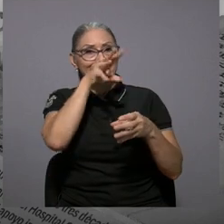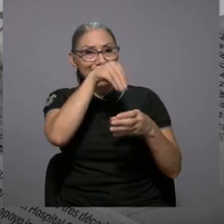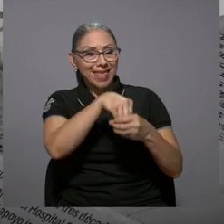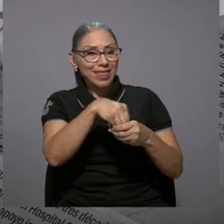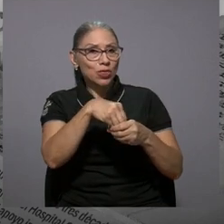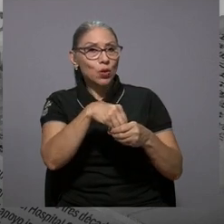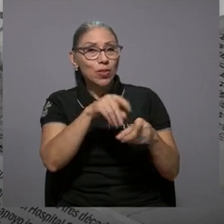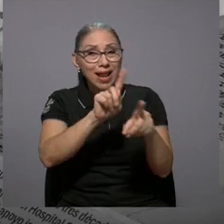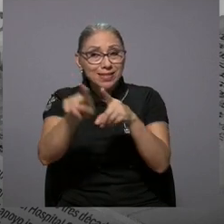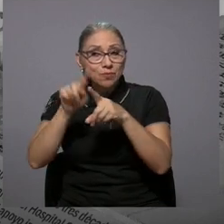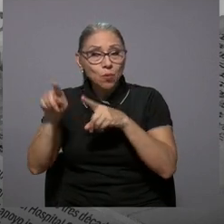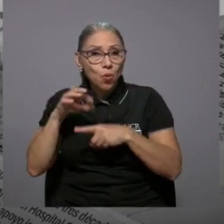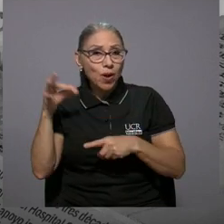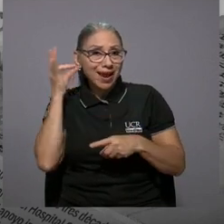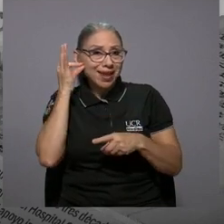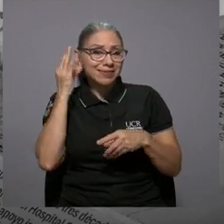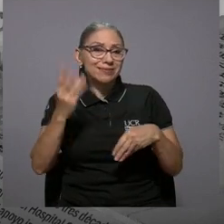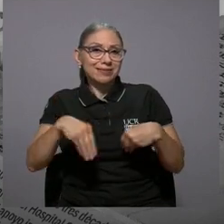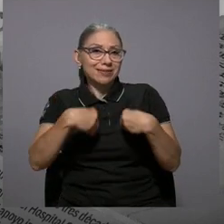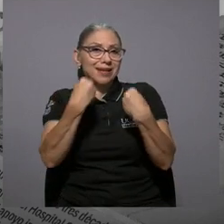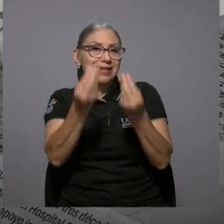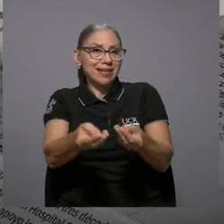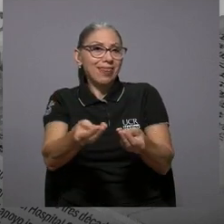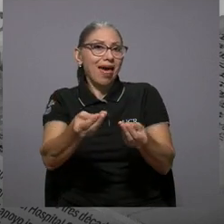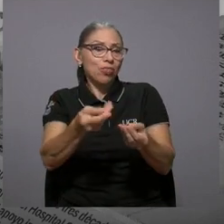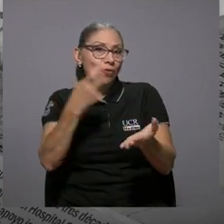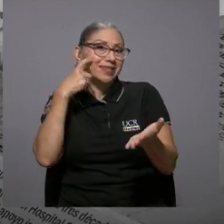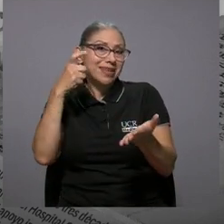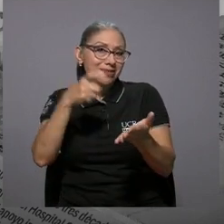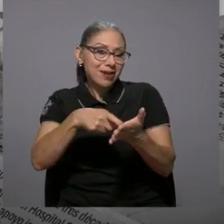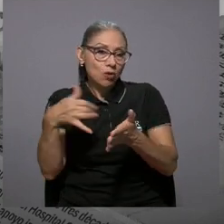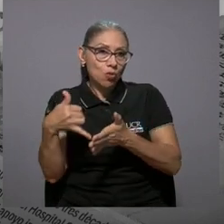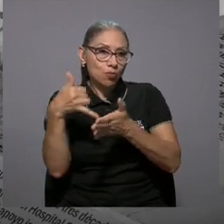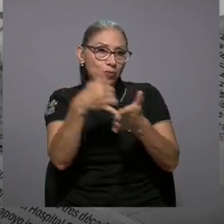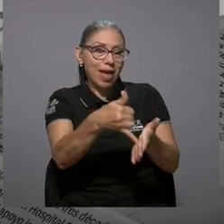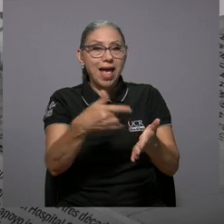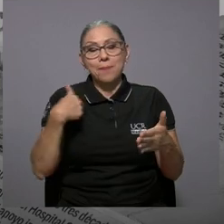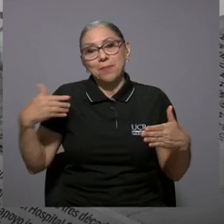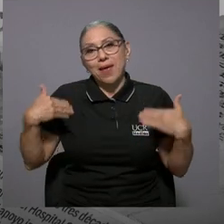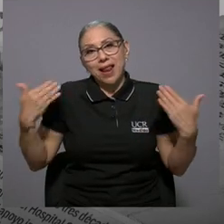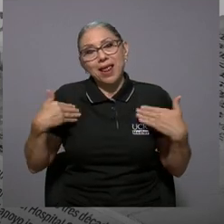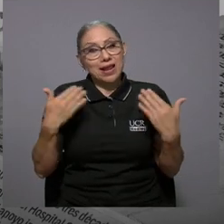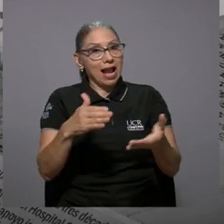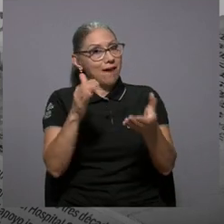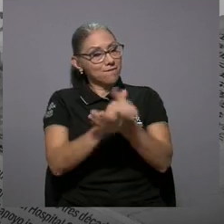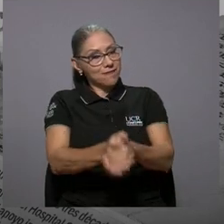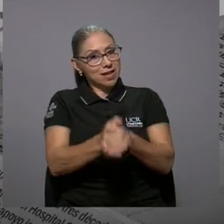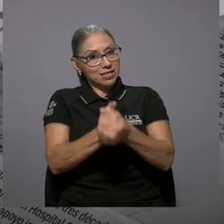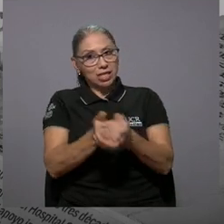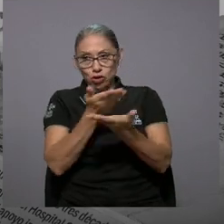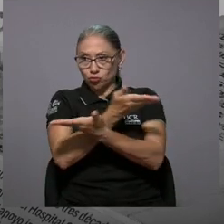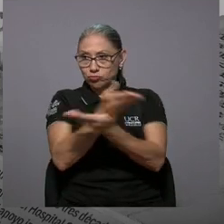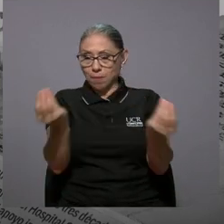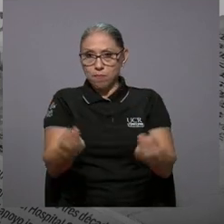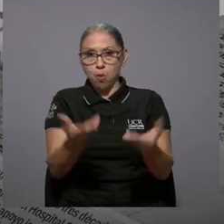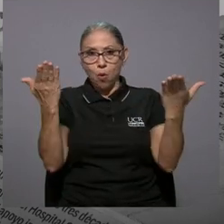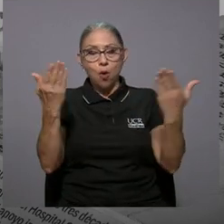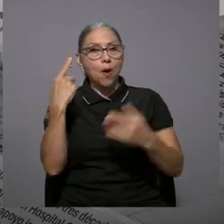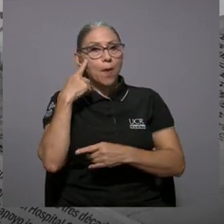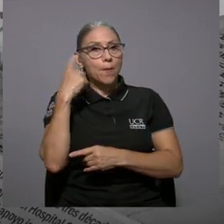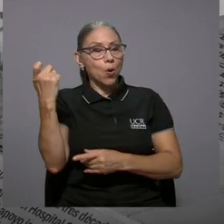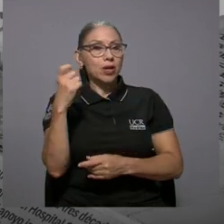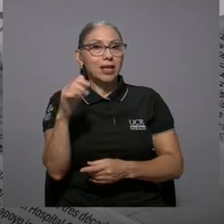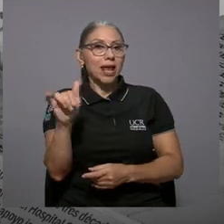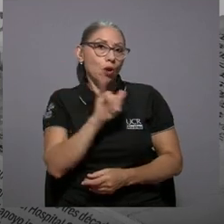a sumar entre las mujeres que se les ha otorgado ese galardón. A mí me alegra